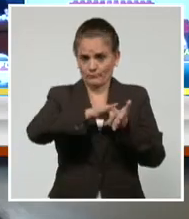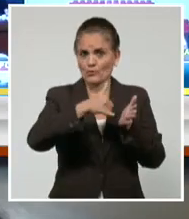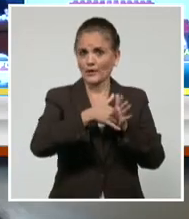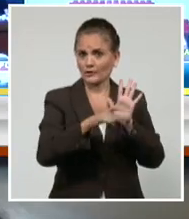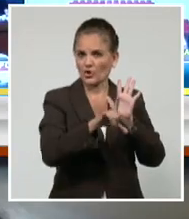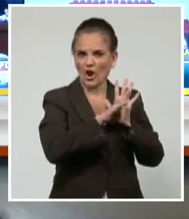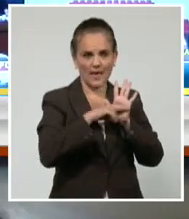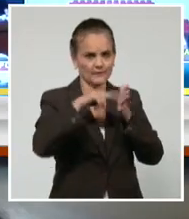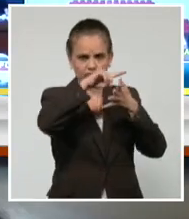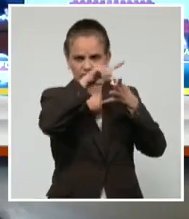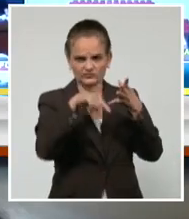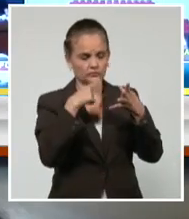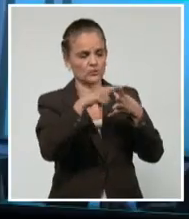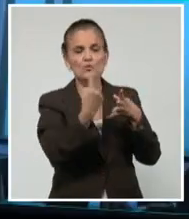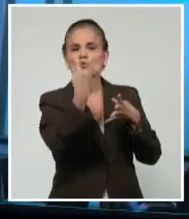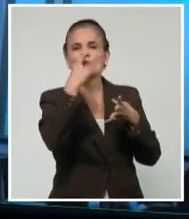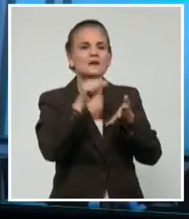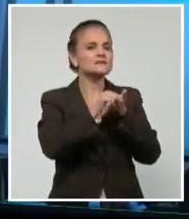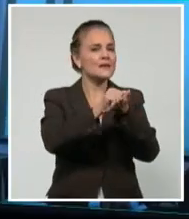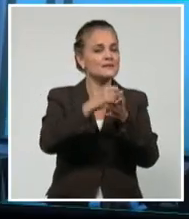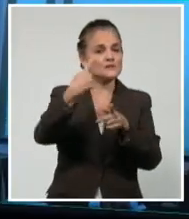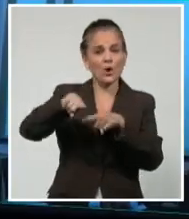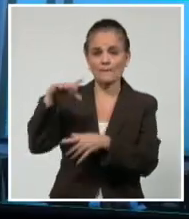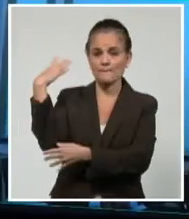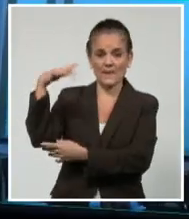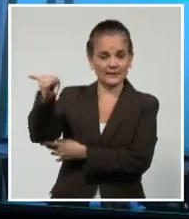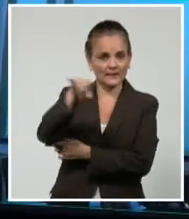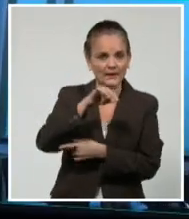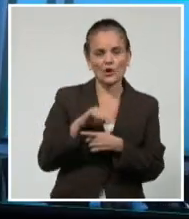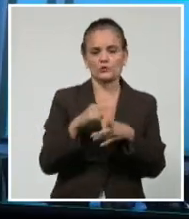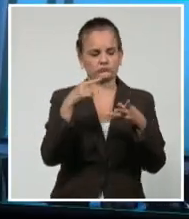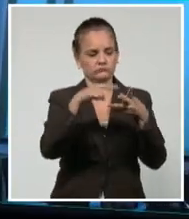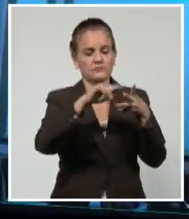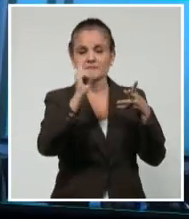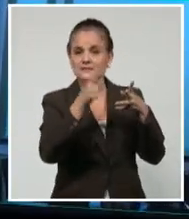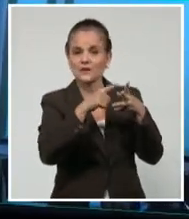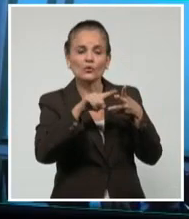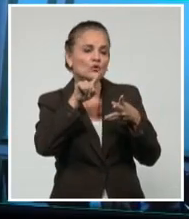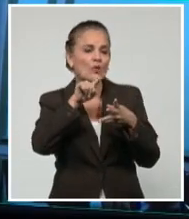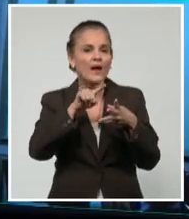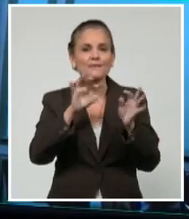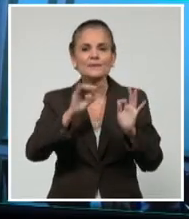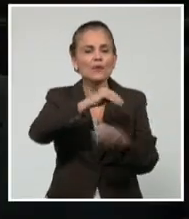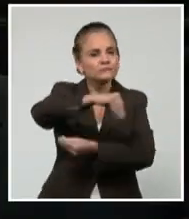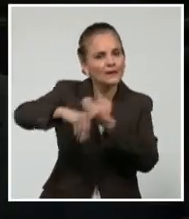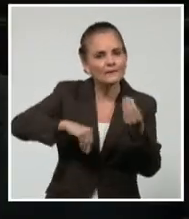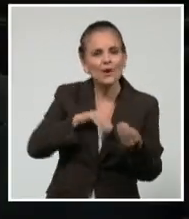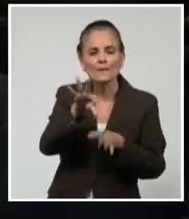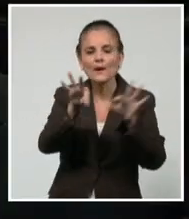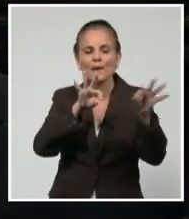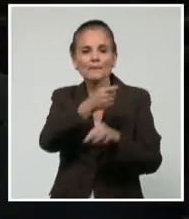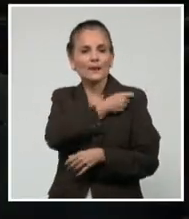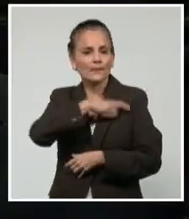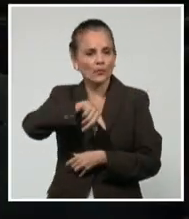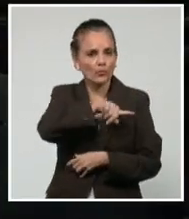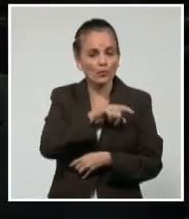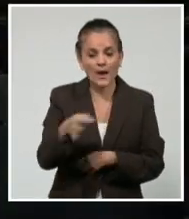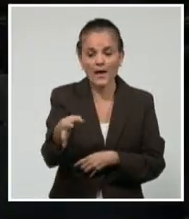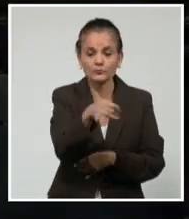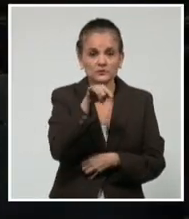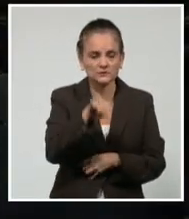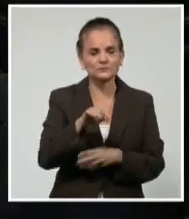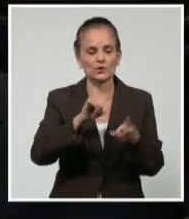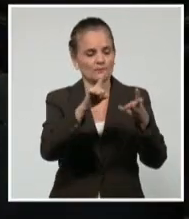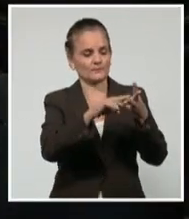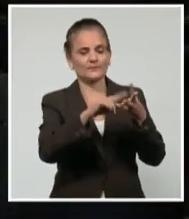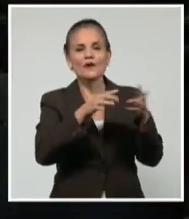las leyes del servicio exterior, de revocación de los elegidos a los órganos del poder popular, de organización y funcionamiento del Consejo